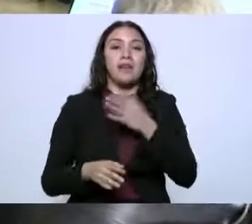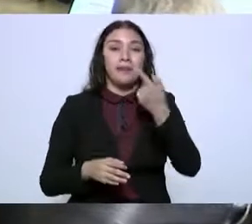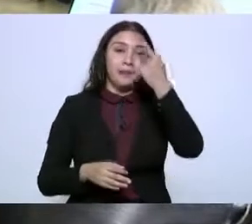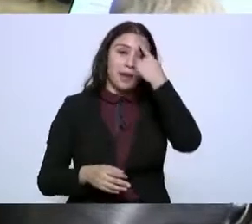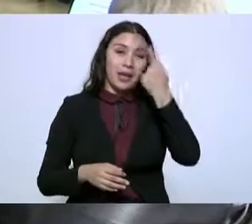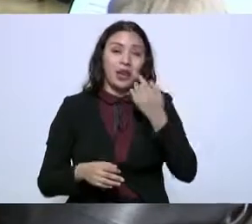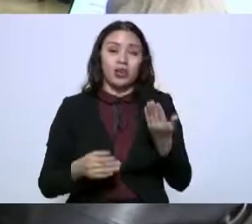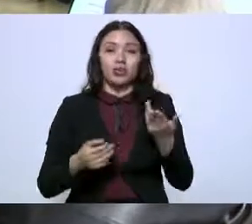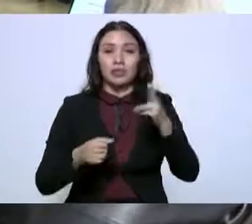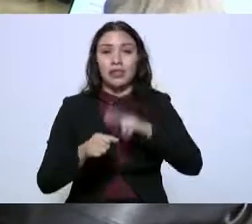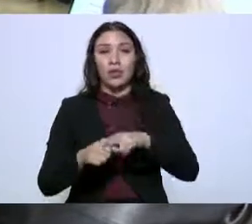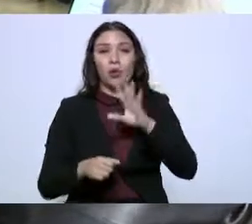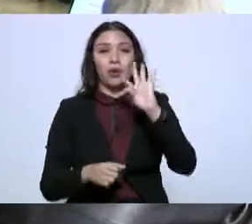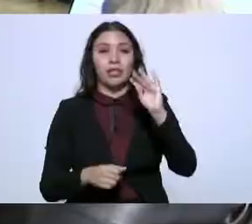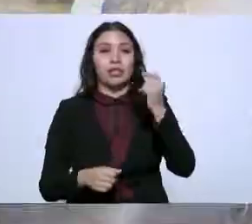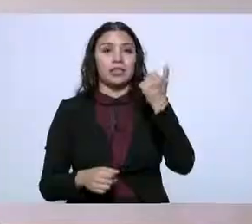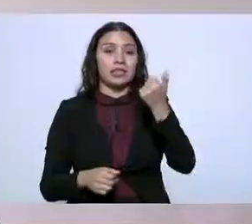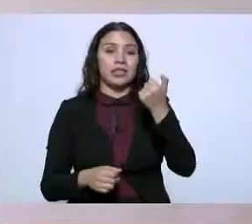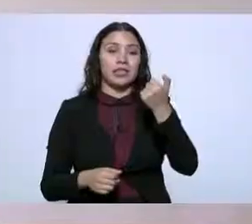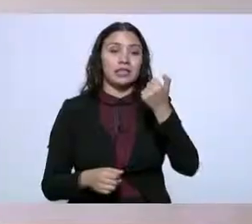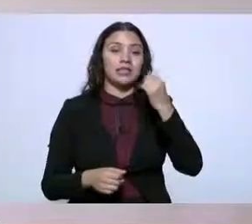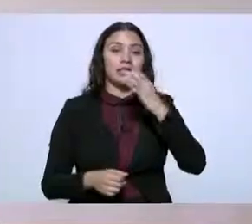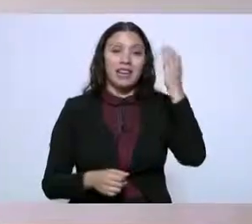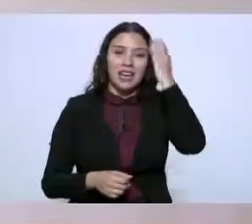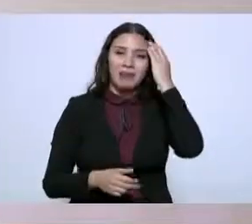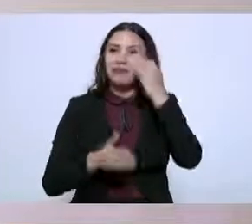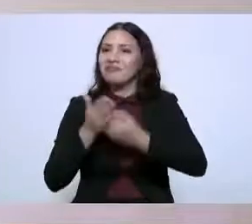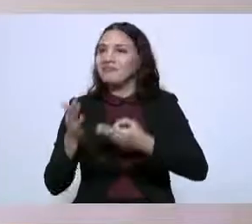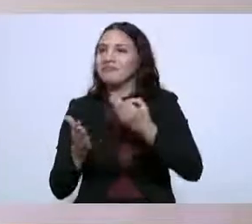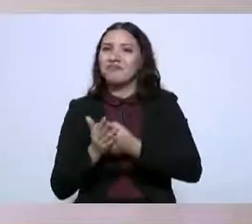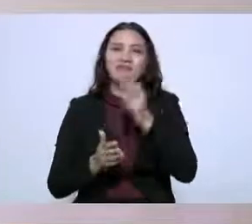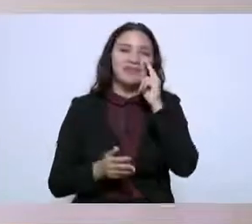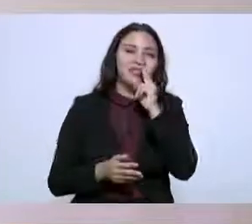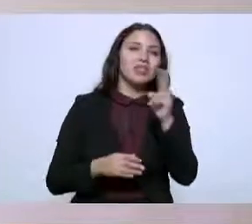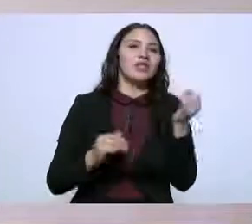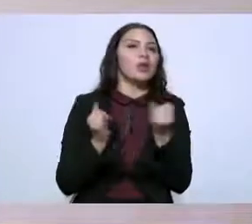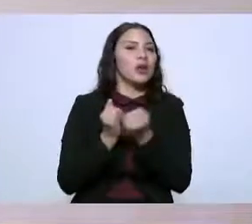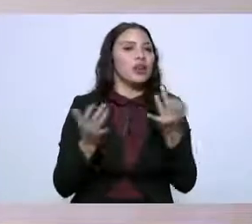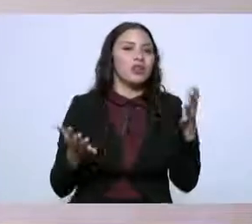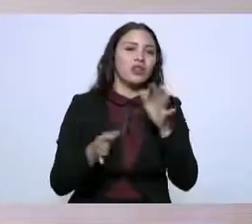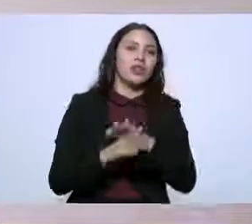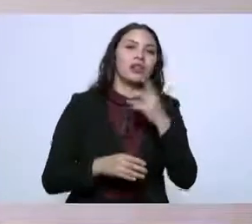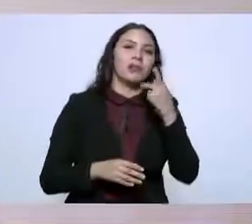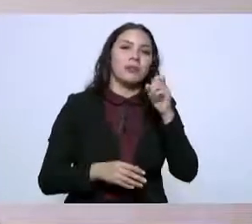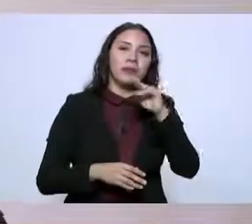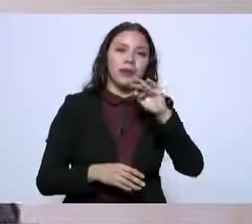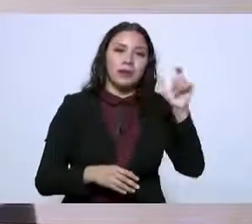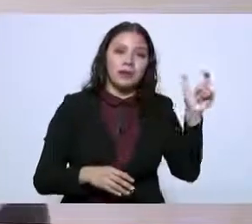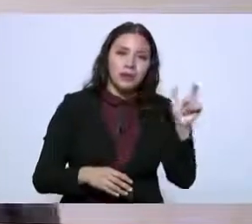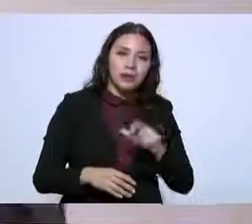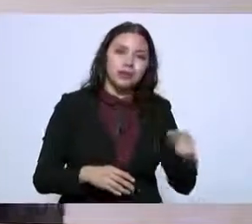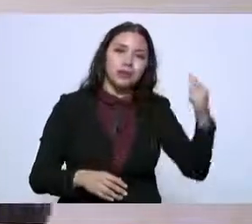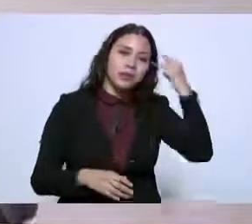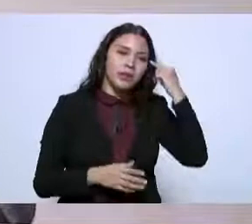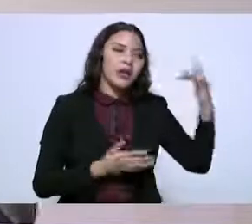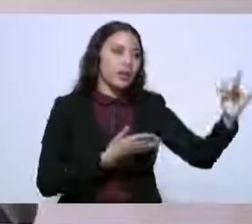46 camas, que hemos estado platicando también con Petróleos Mexicanos, y muchas gracias por la perspectiva y el apoyo que se puede